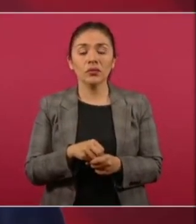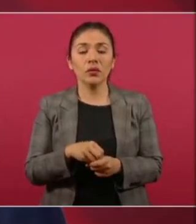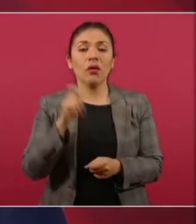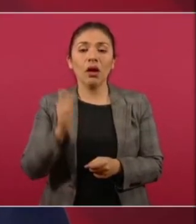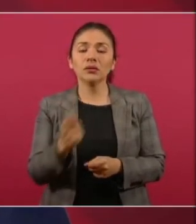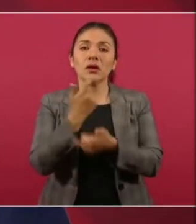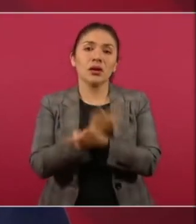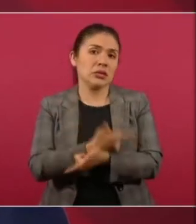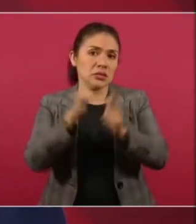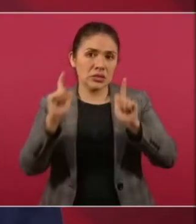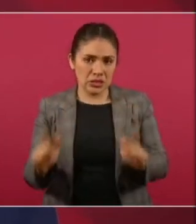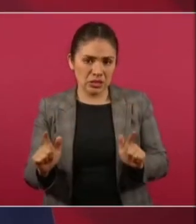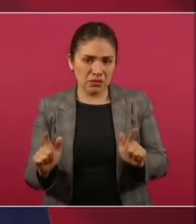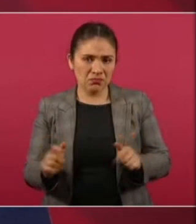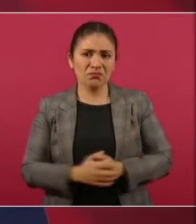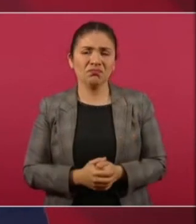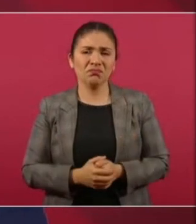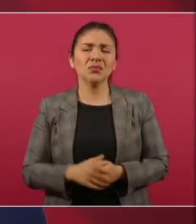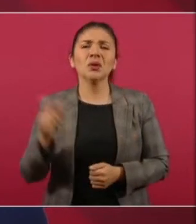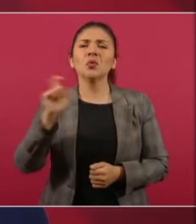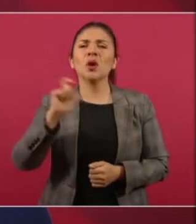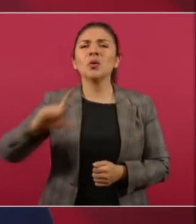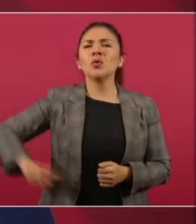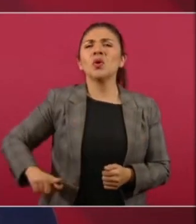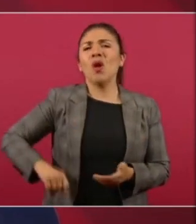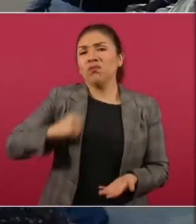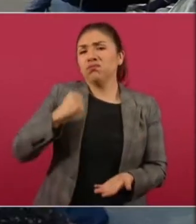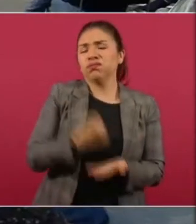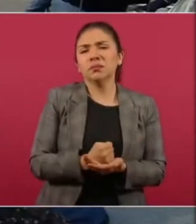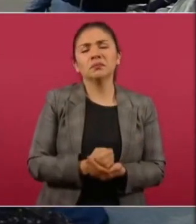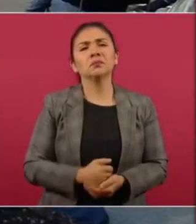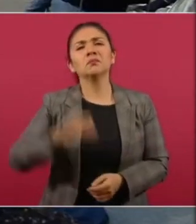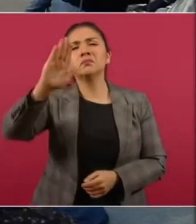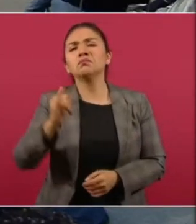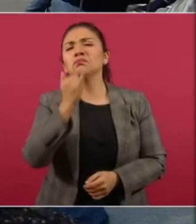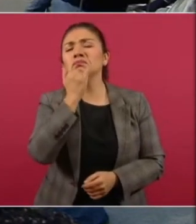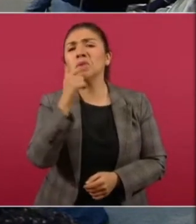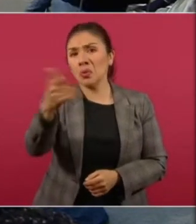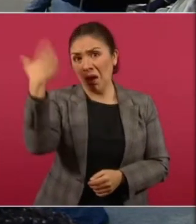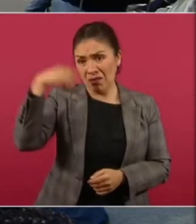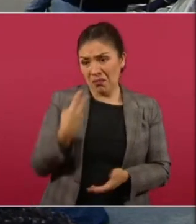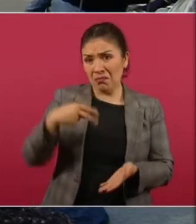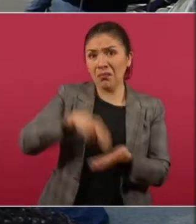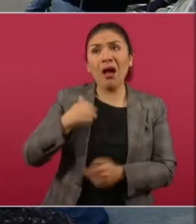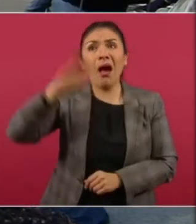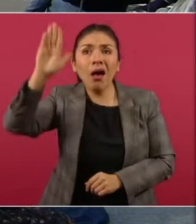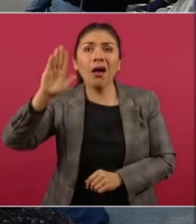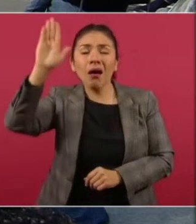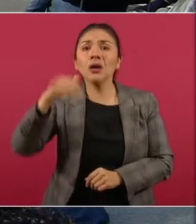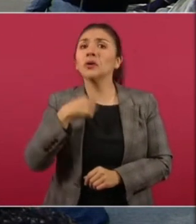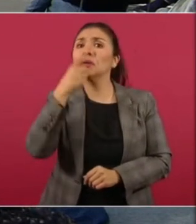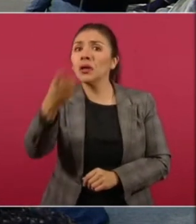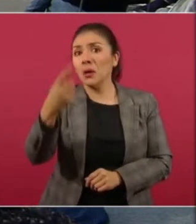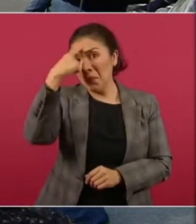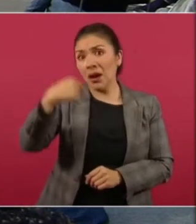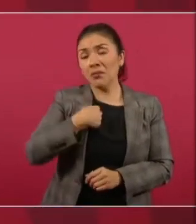libertad. Los dictadores... Pero no la mía hasta ahorita, presidente. Usted ni me quería dar la palabra, si no le digo lo de